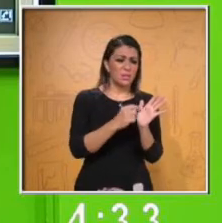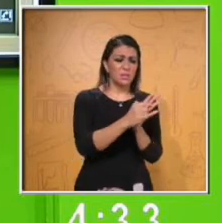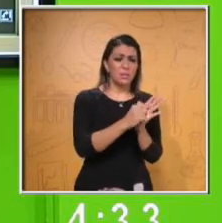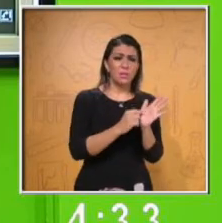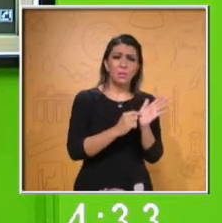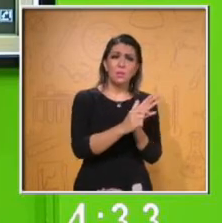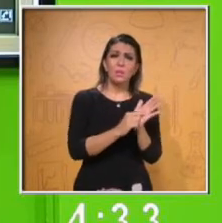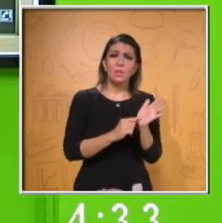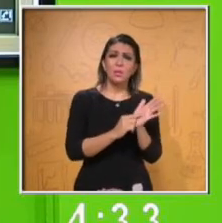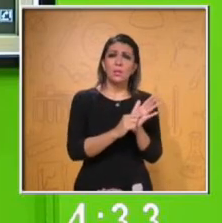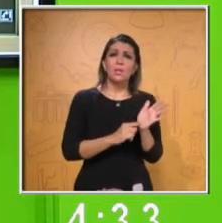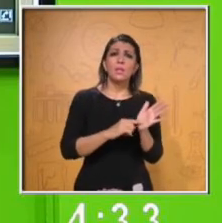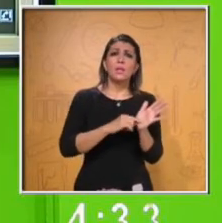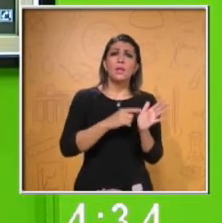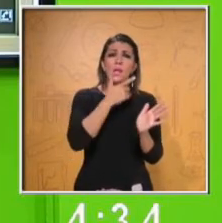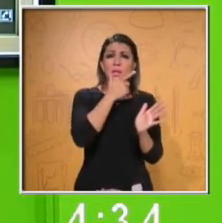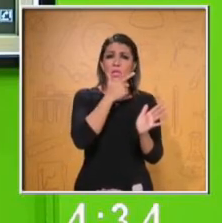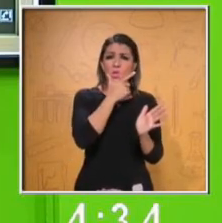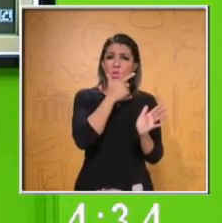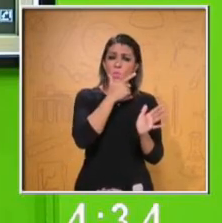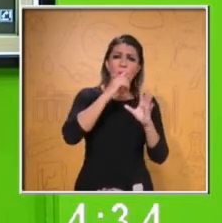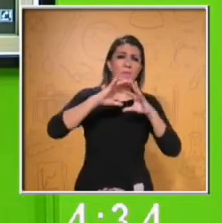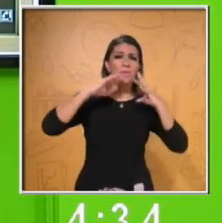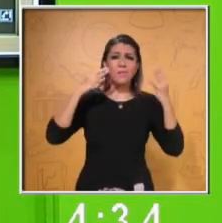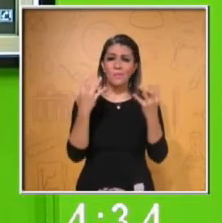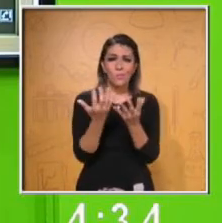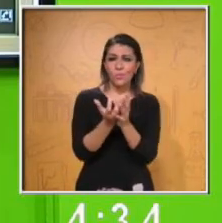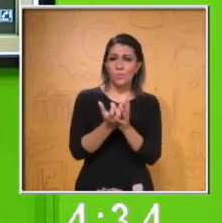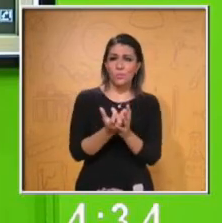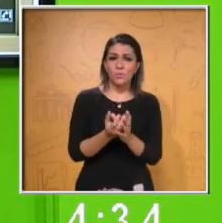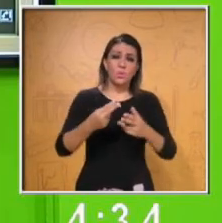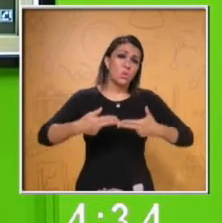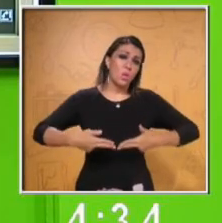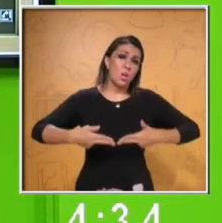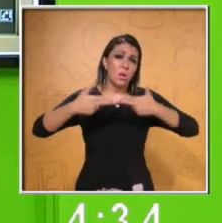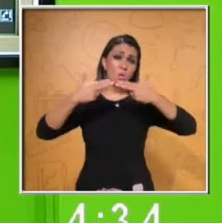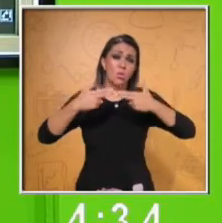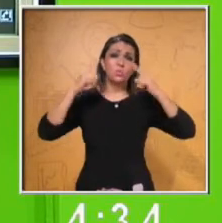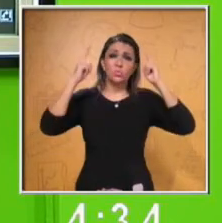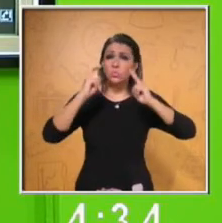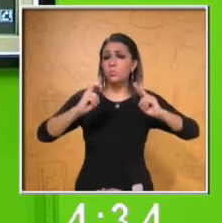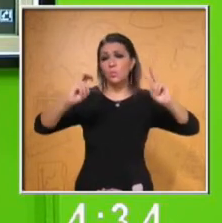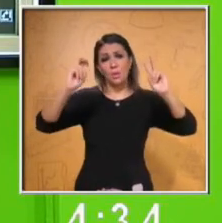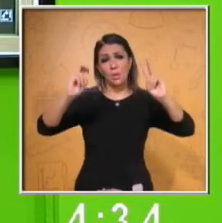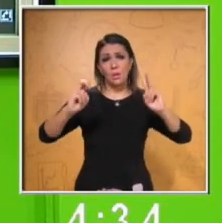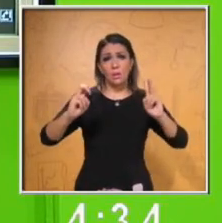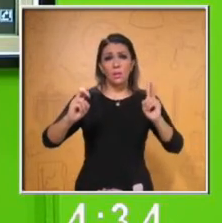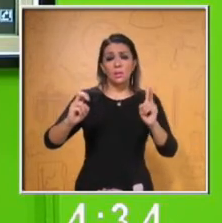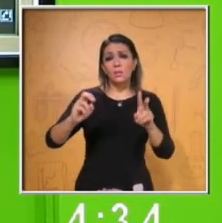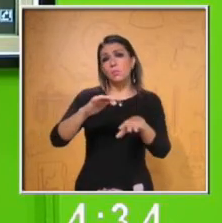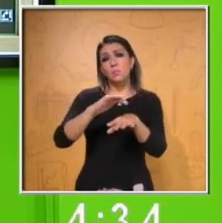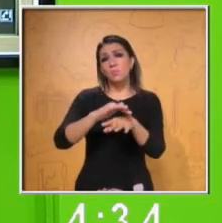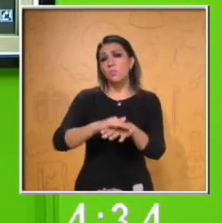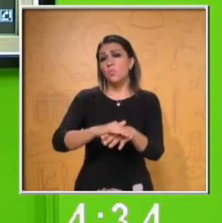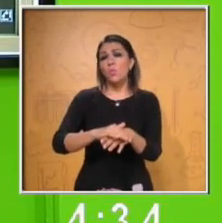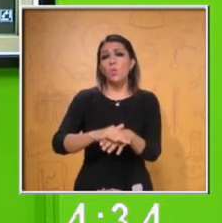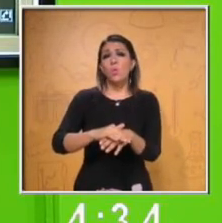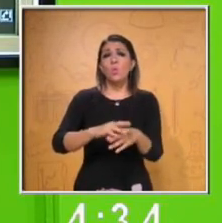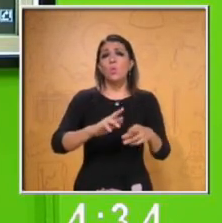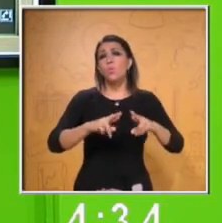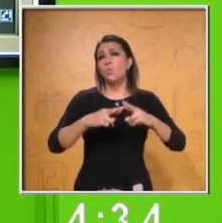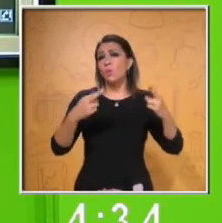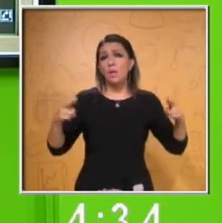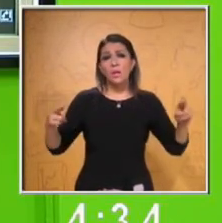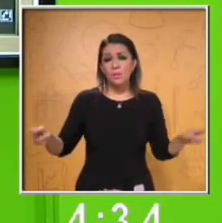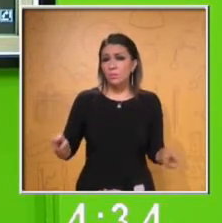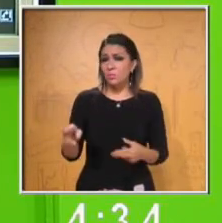lo podemos traducir como el idioma internacional, debido a negocios, viaje o relaciones internacionales.